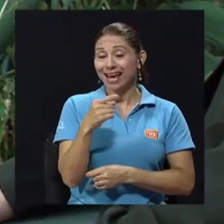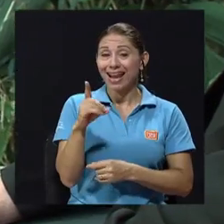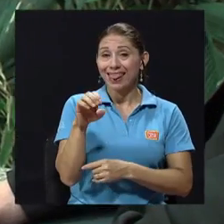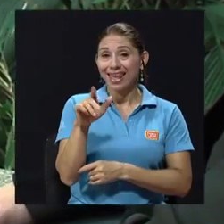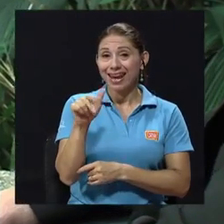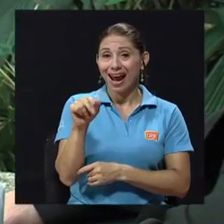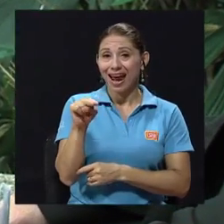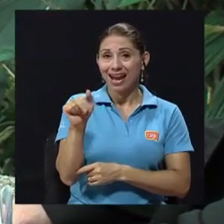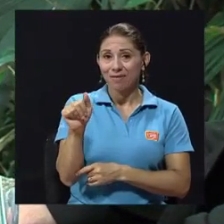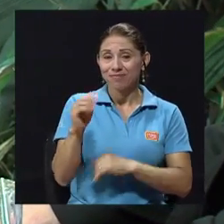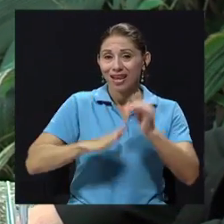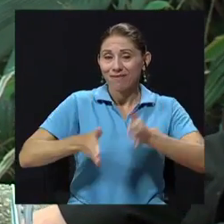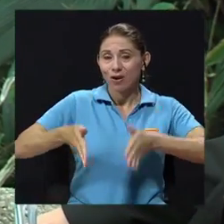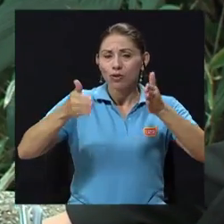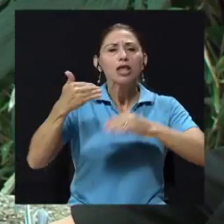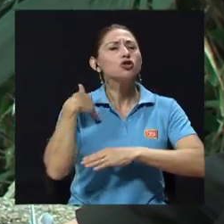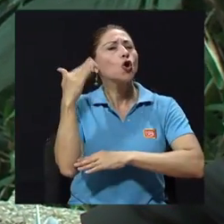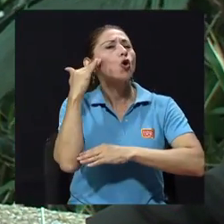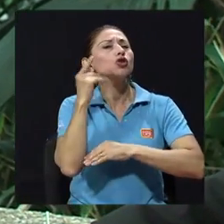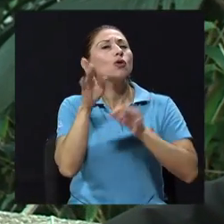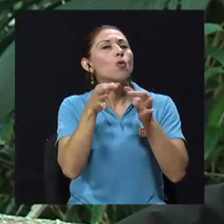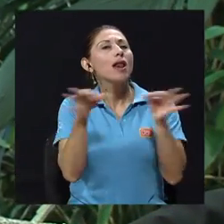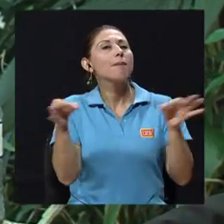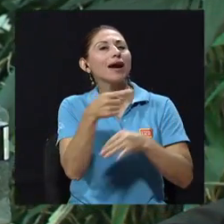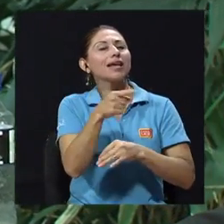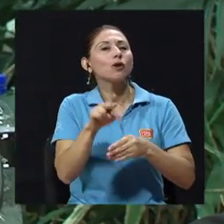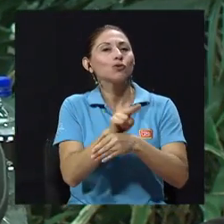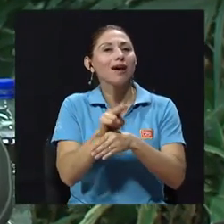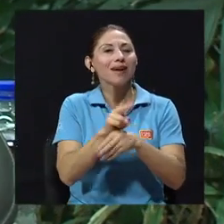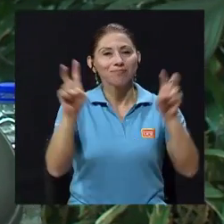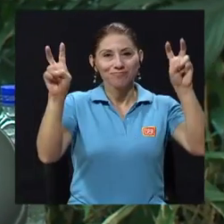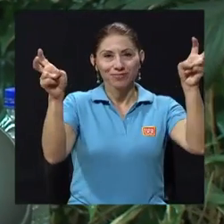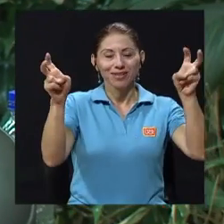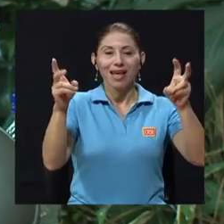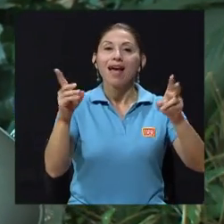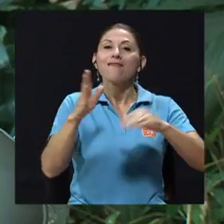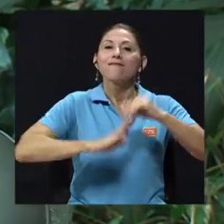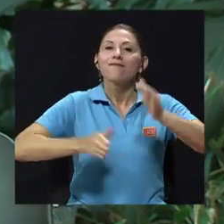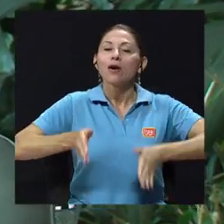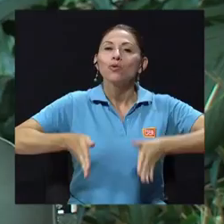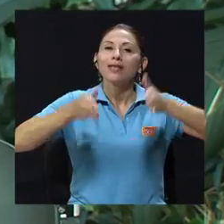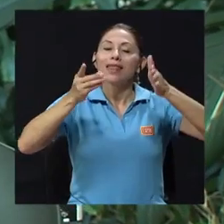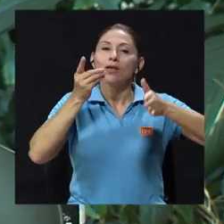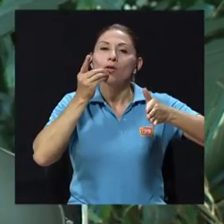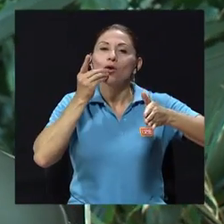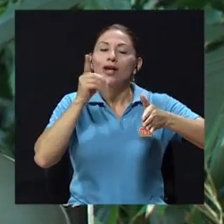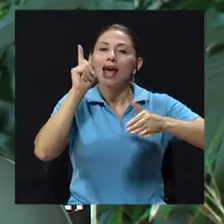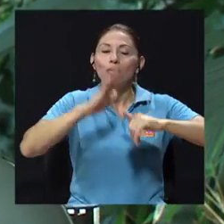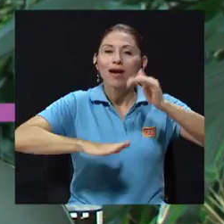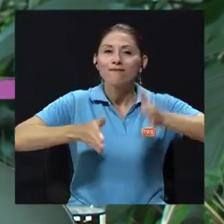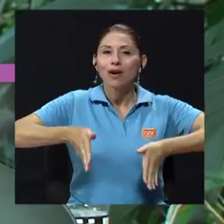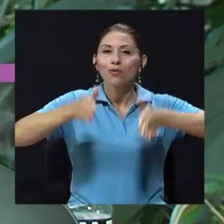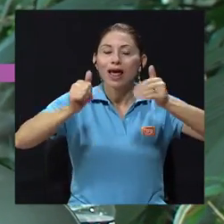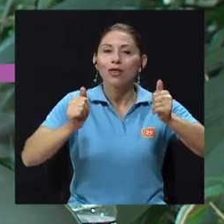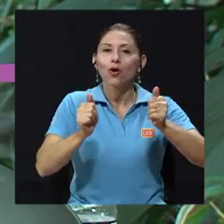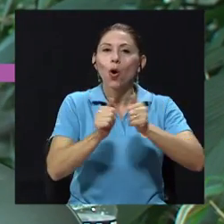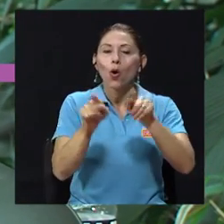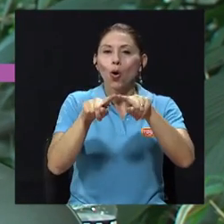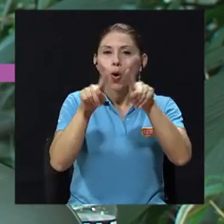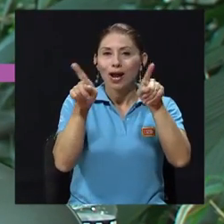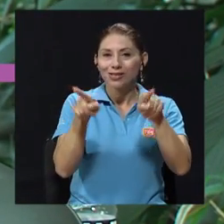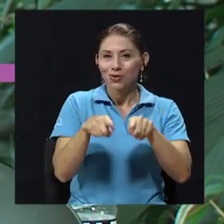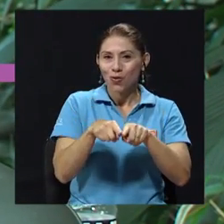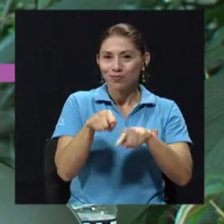de la Facultad, yo conocí como un lema que ella tenía que era Facultad de Ontología, una facultad con corazón. A mí eso me